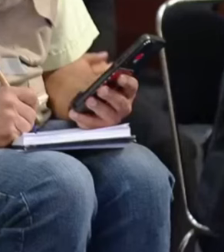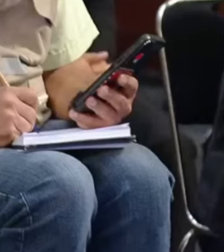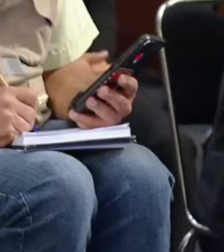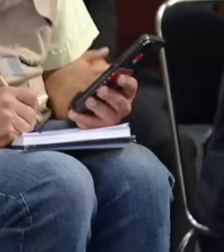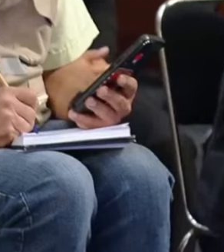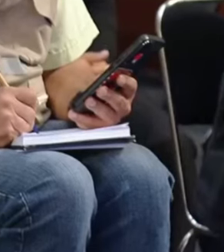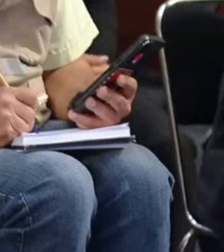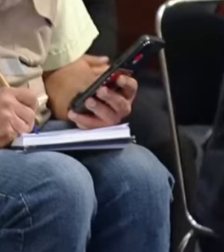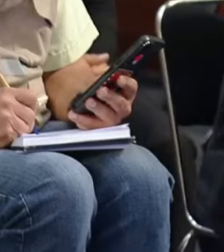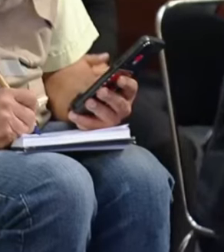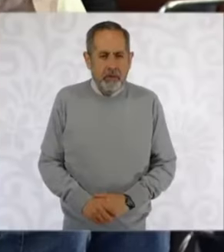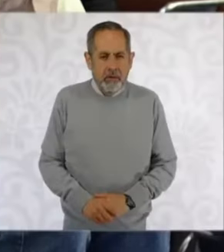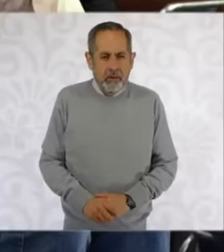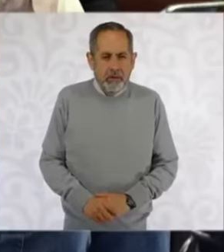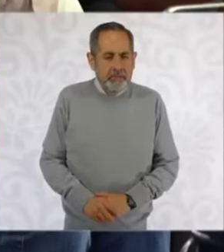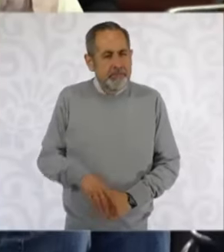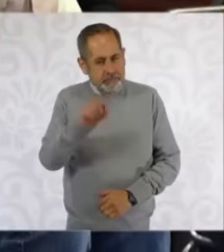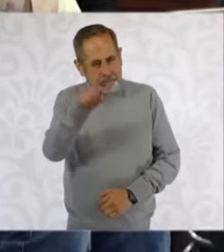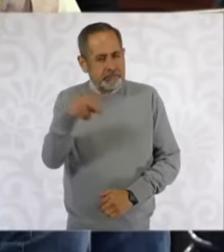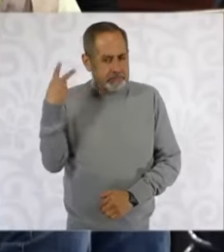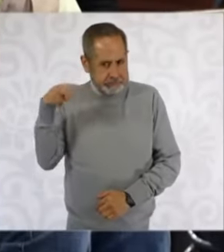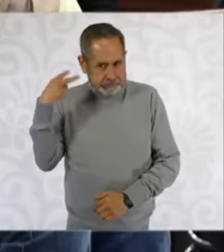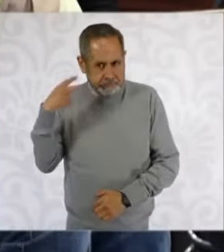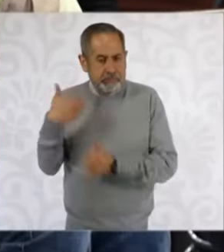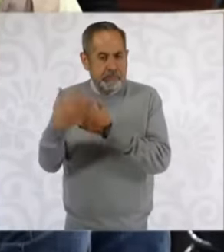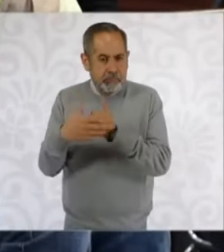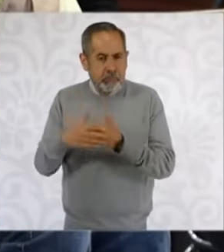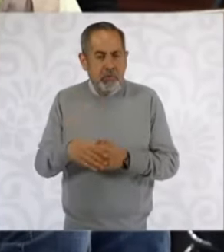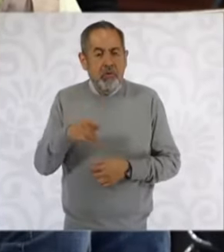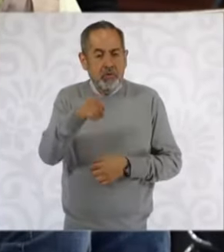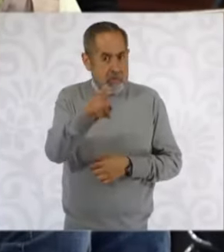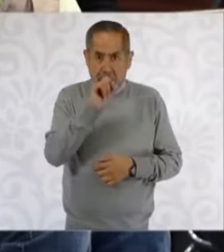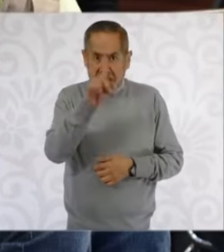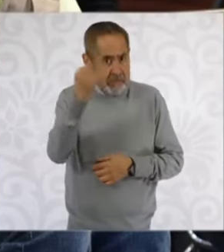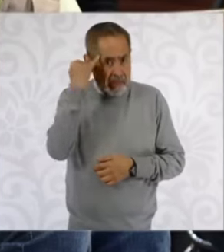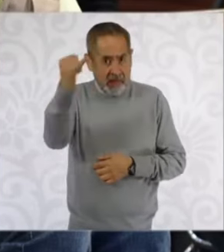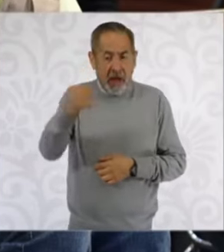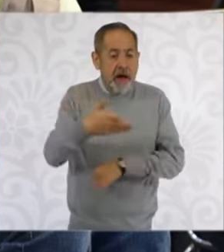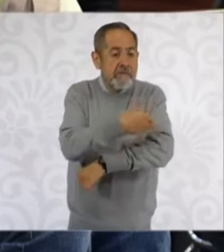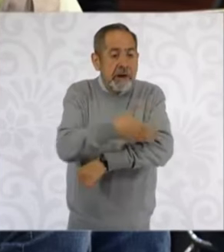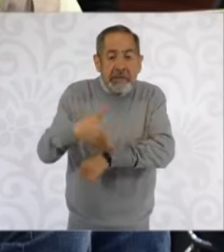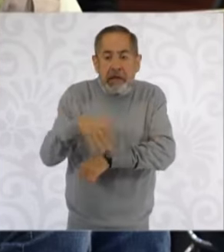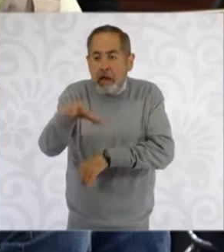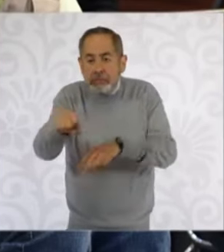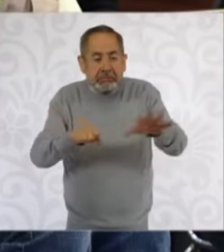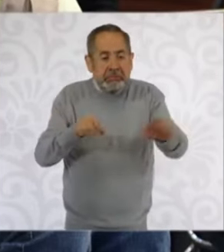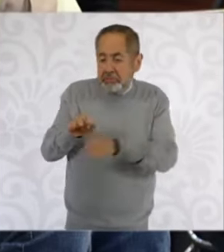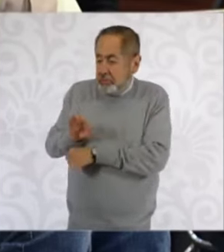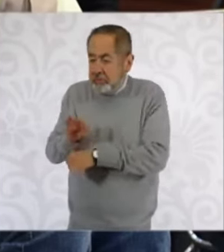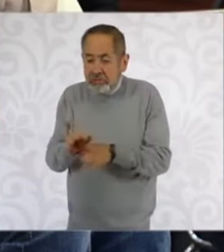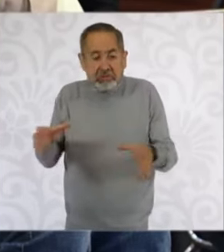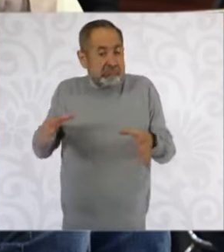a preguntarle si se mantiene su convicción de no tolerar el nepotismo, que lo ha dejado muy claro en cargos locales,